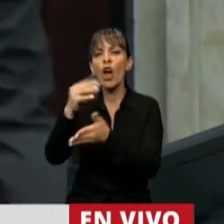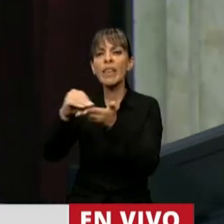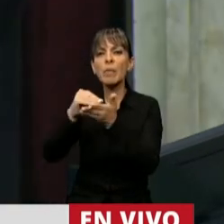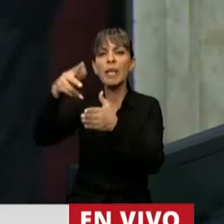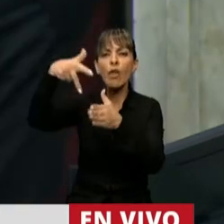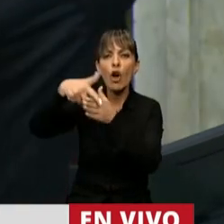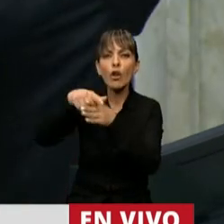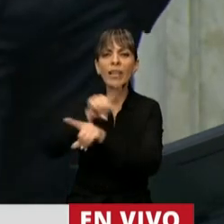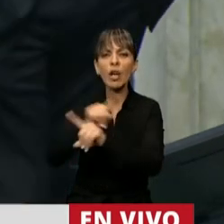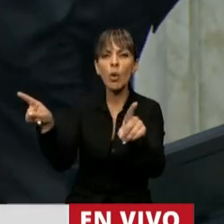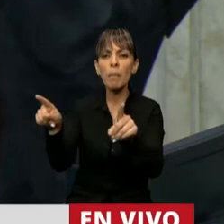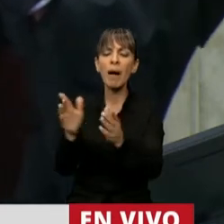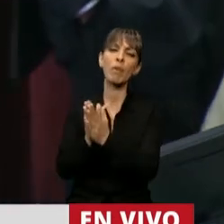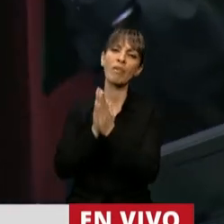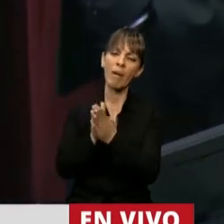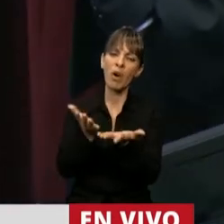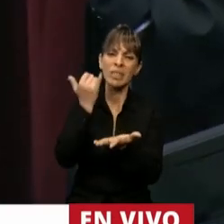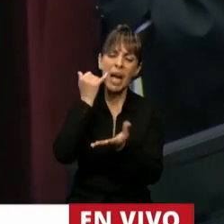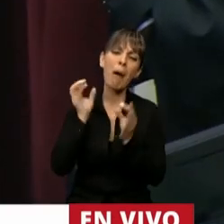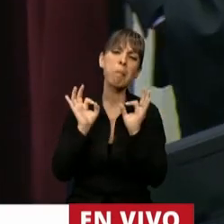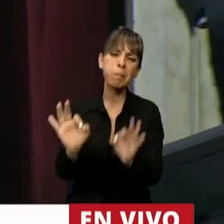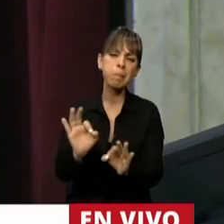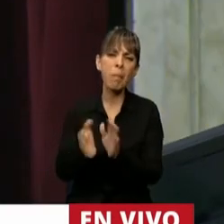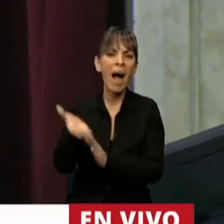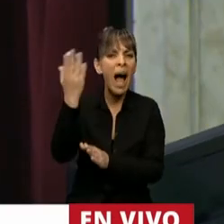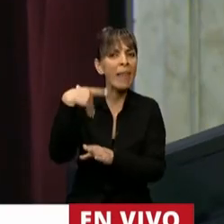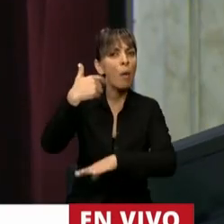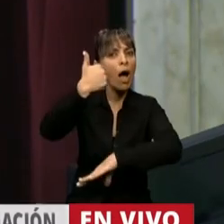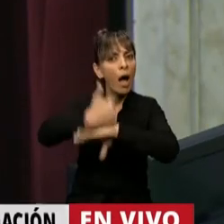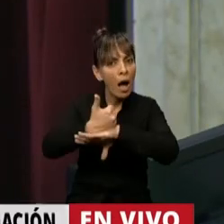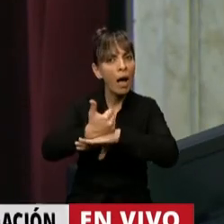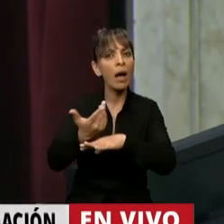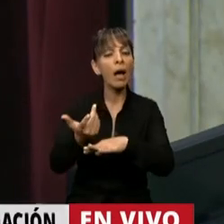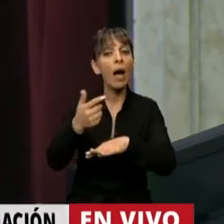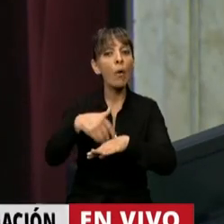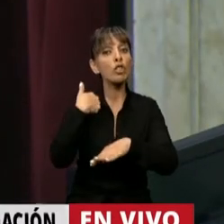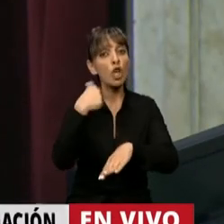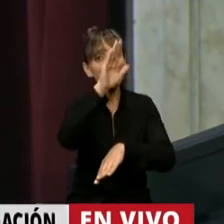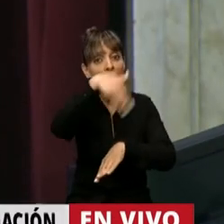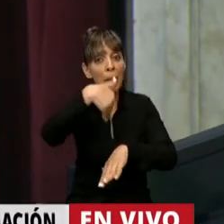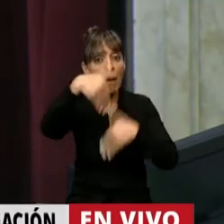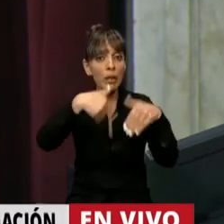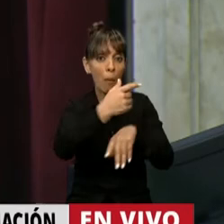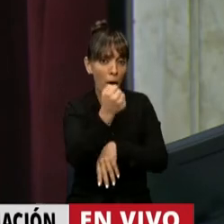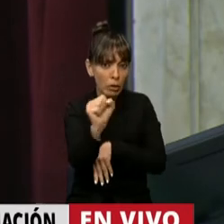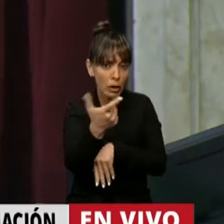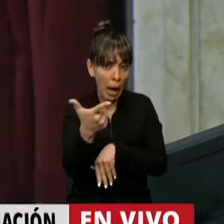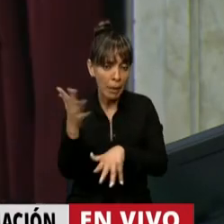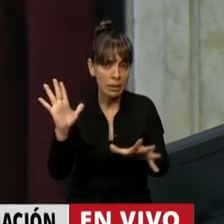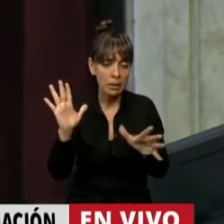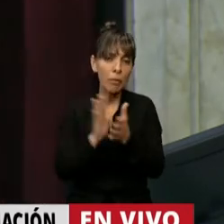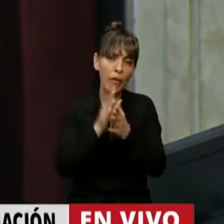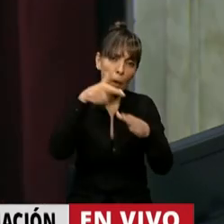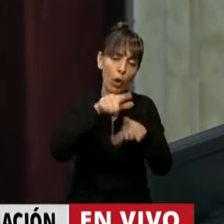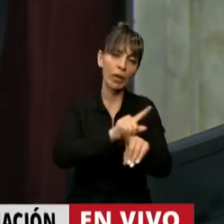interrumpa bastante que estuvo en el recinto y cuando lo llamamos a votar estaba ausente, diputado, como